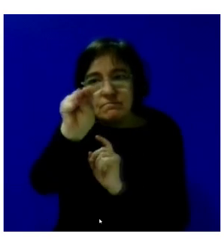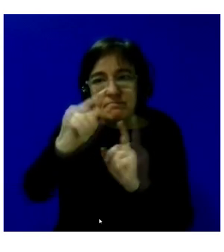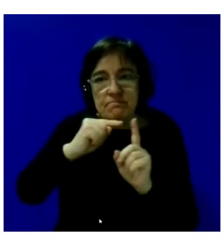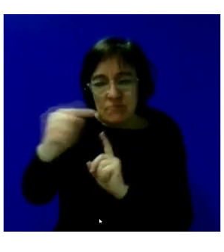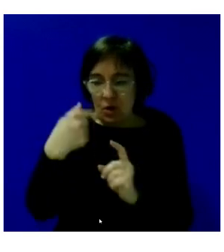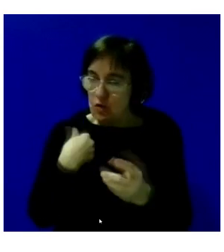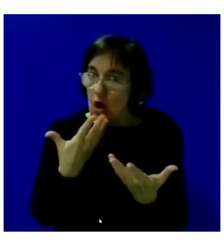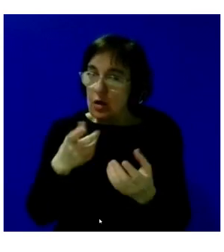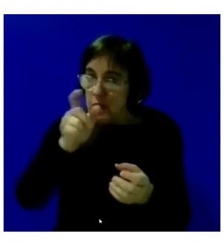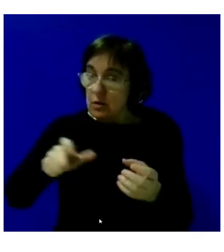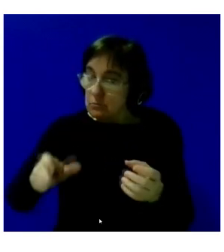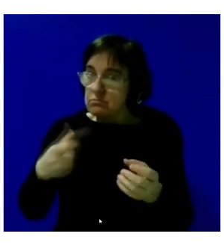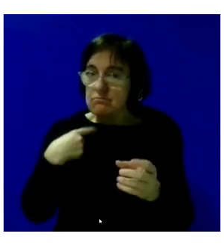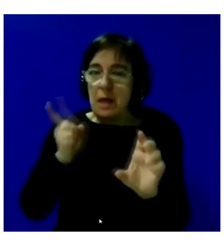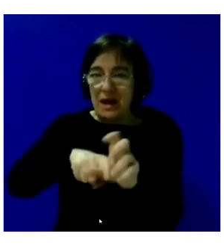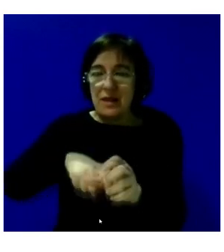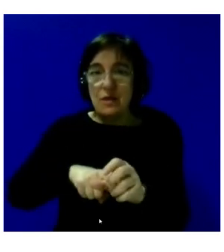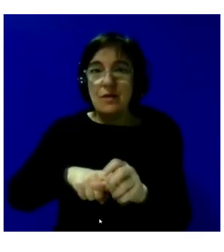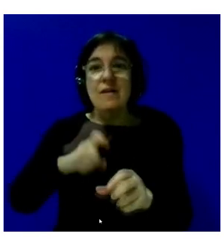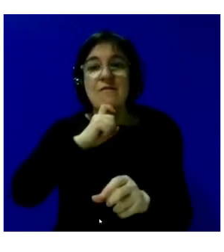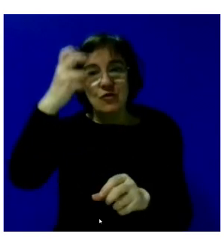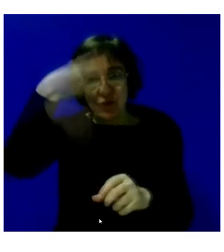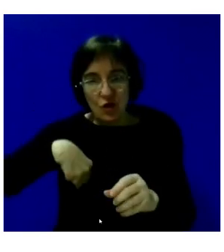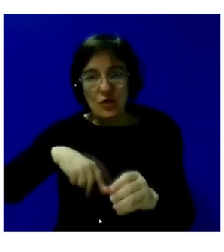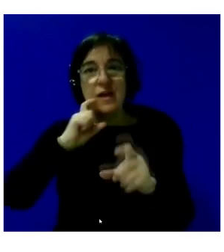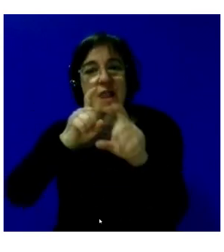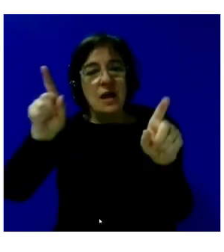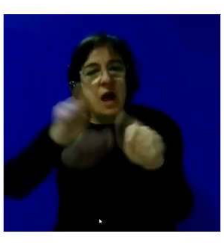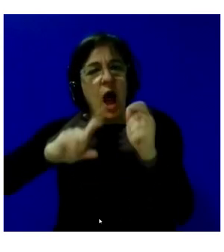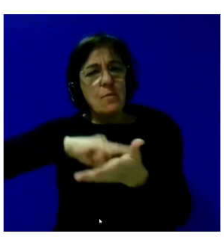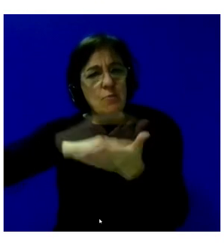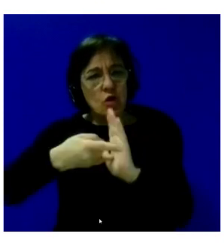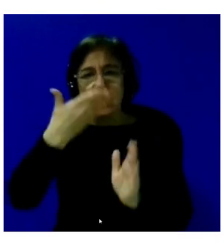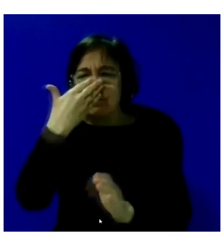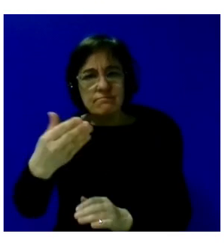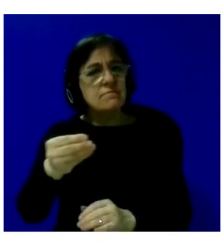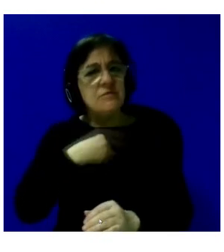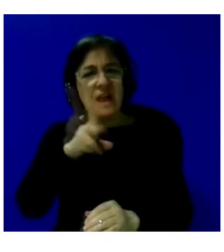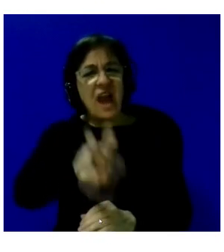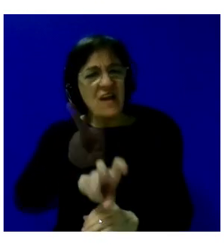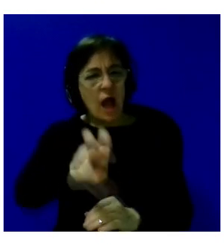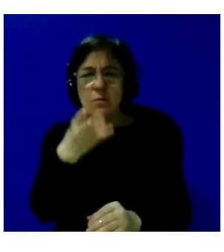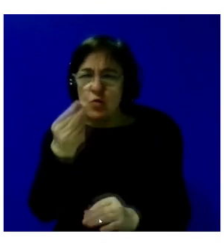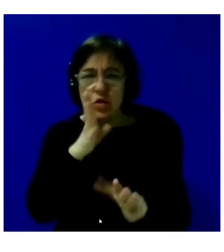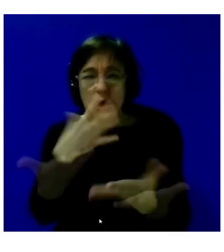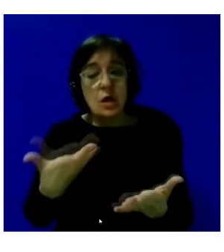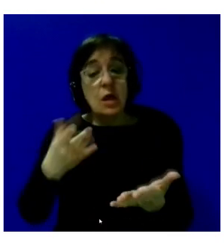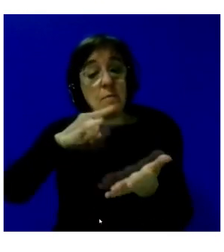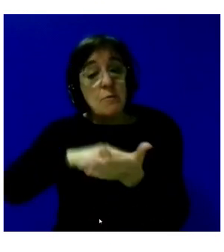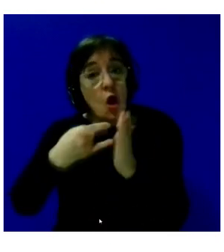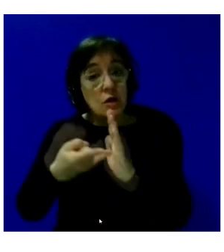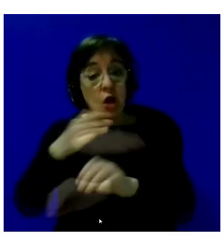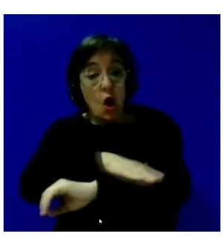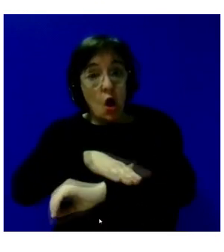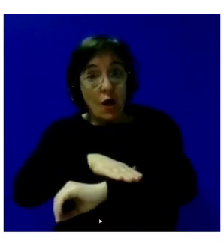con la gente de Plena Inclusión en Fundación 11. Hay un proyecto que merece la pena y hay un proyecto que el Ministerio, que el